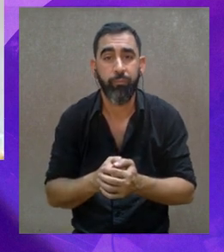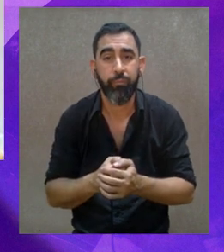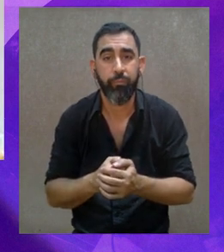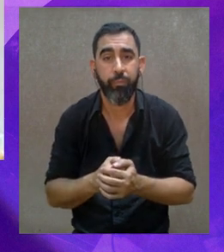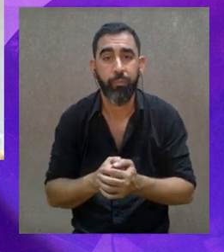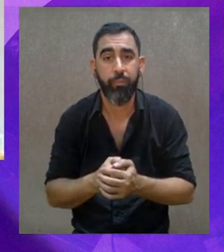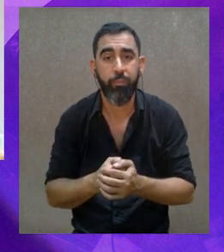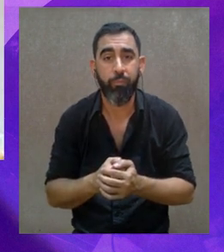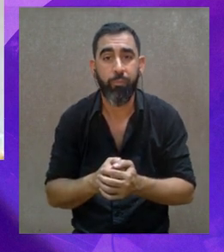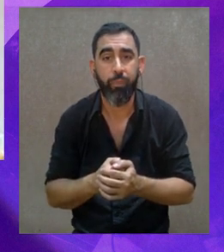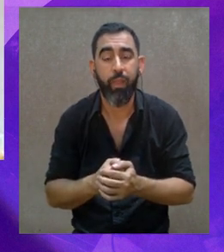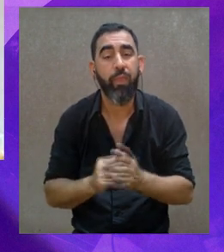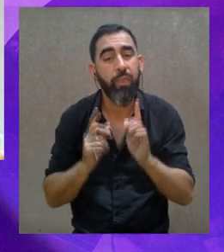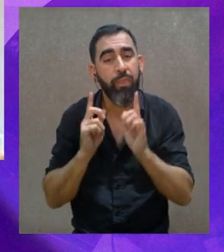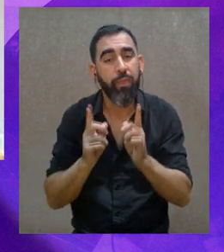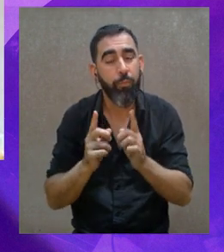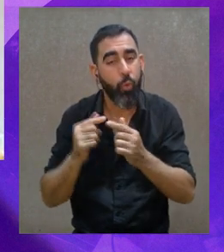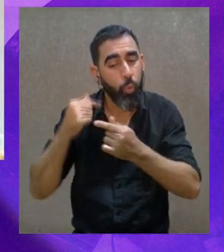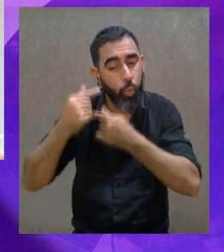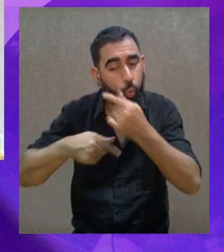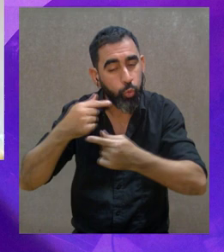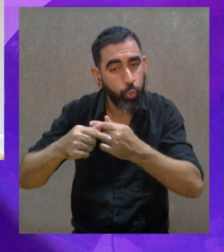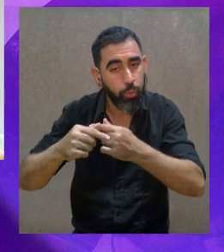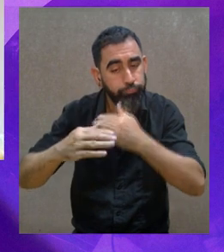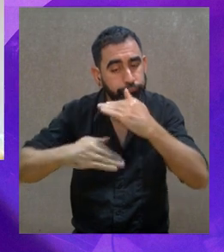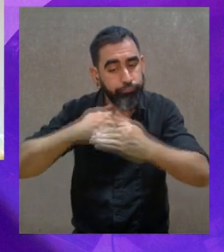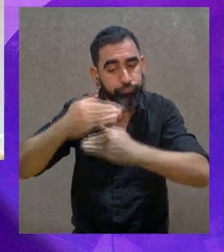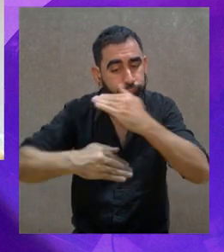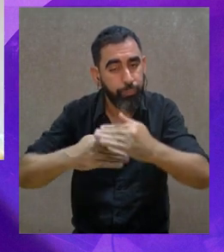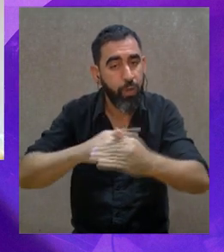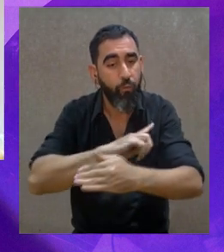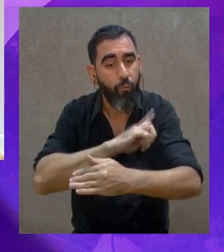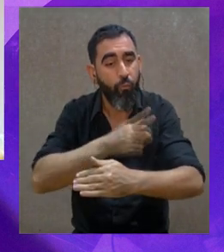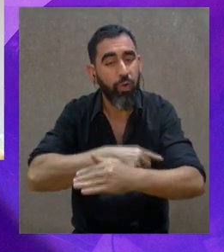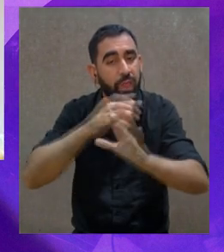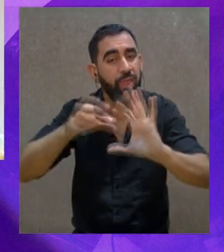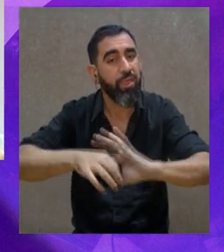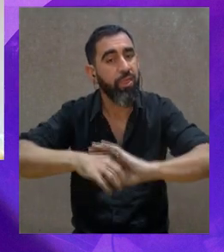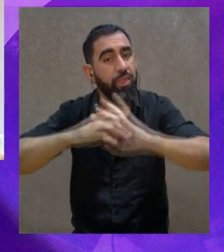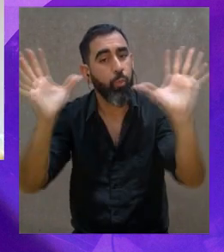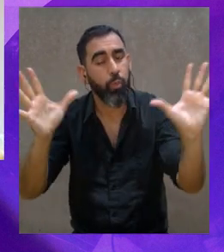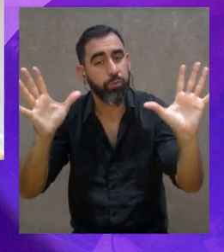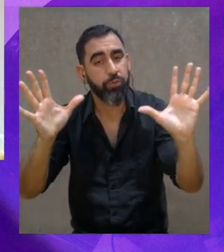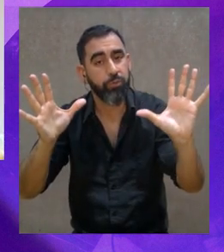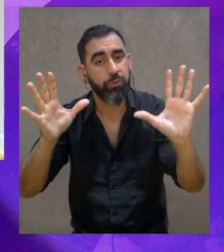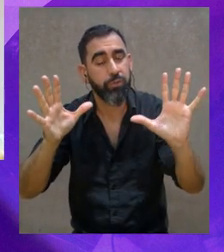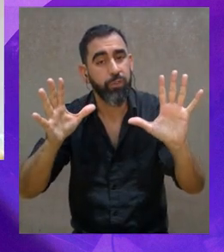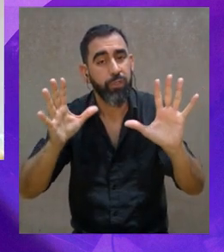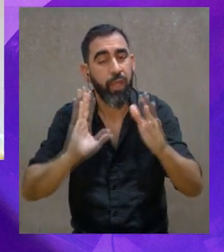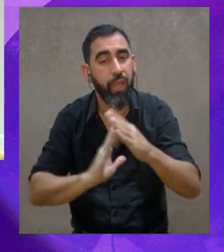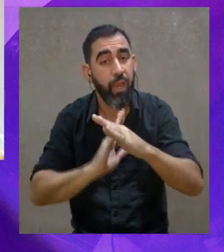de todos nuestros niños hacia la cultura y hacia la práctica, hacia la práctica musical, ya sea cantando,